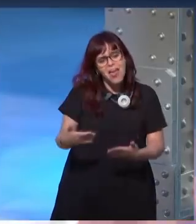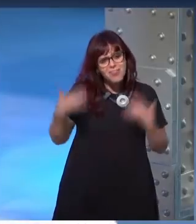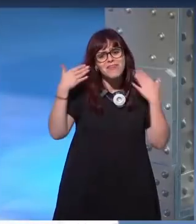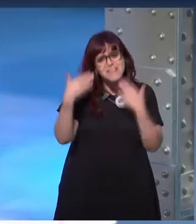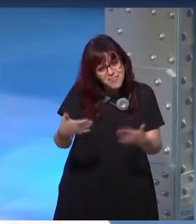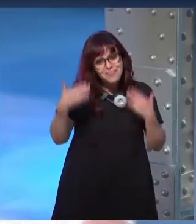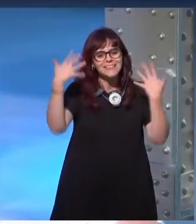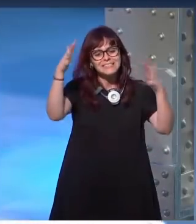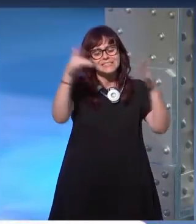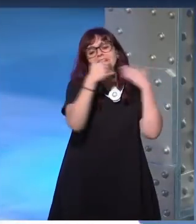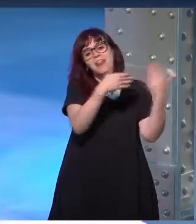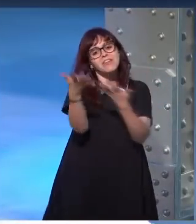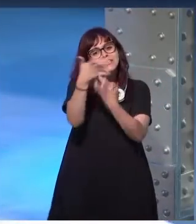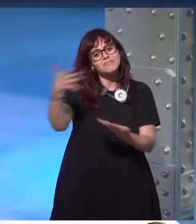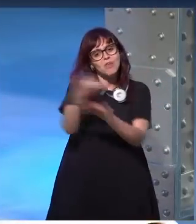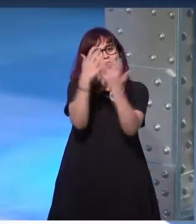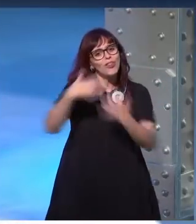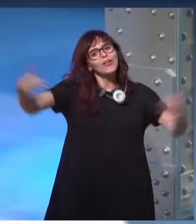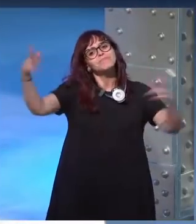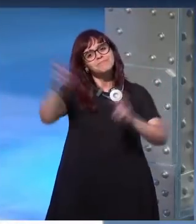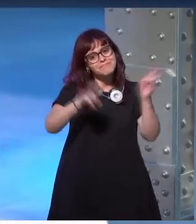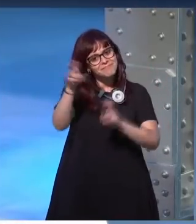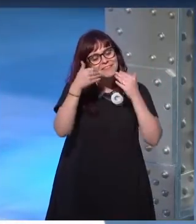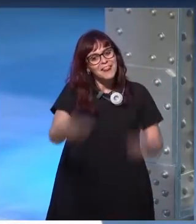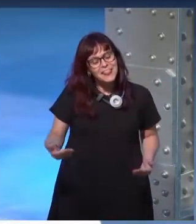gracias gracias a todos por haber venido de verdad